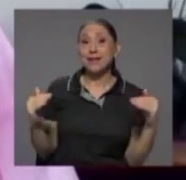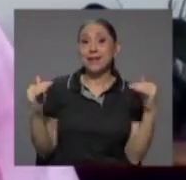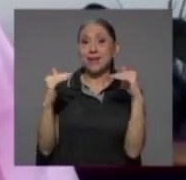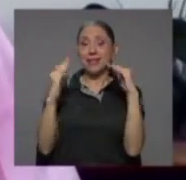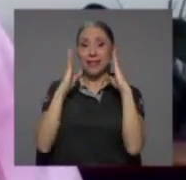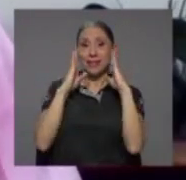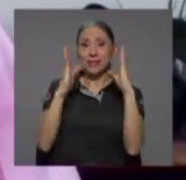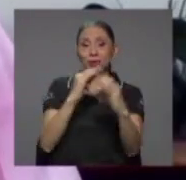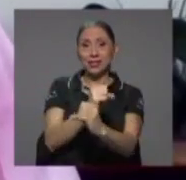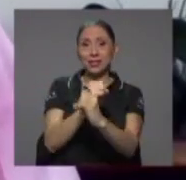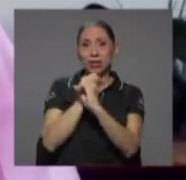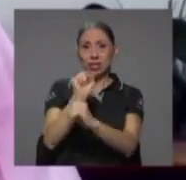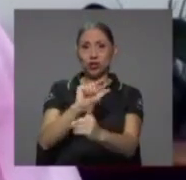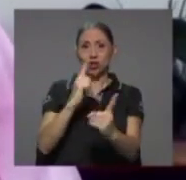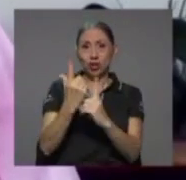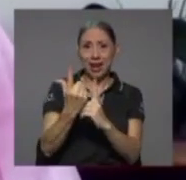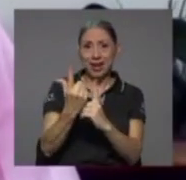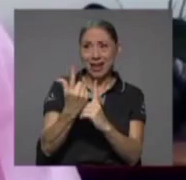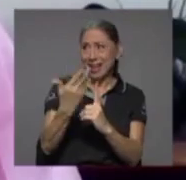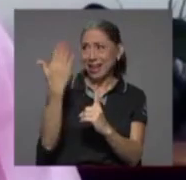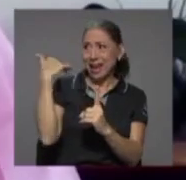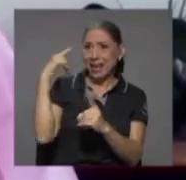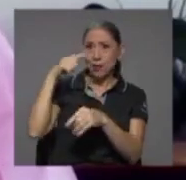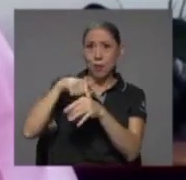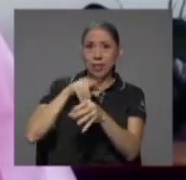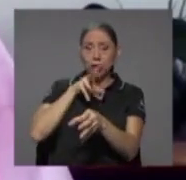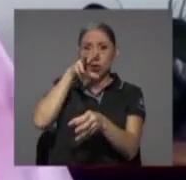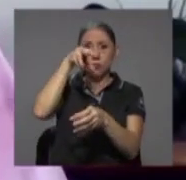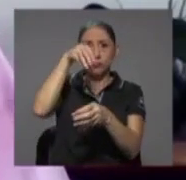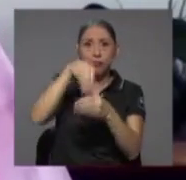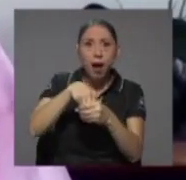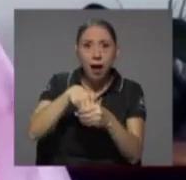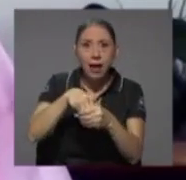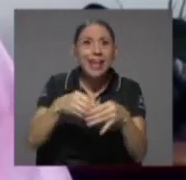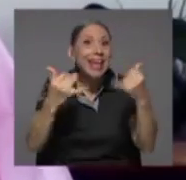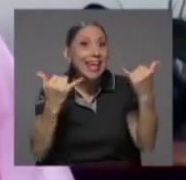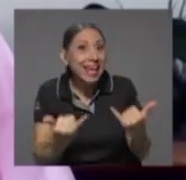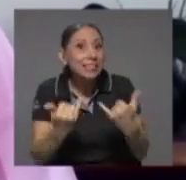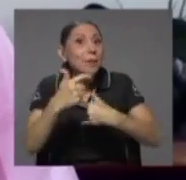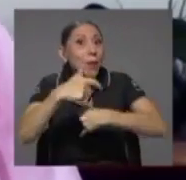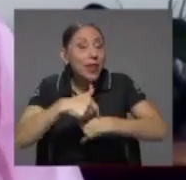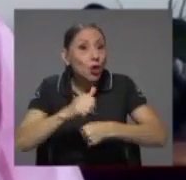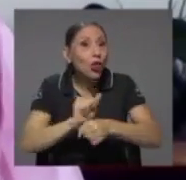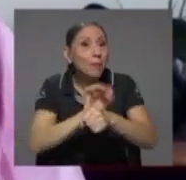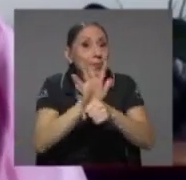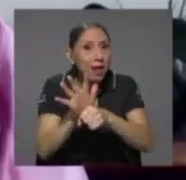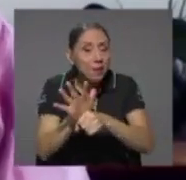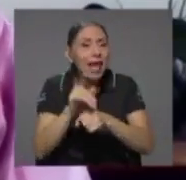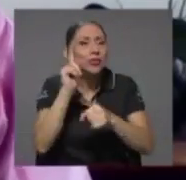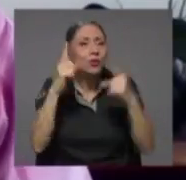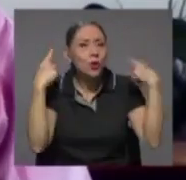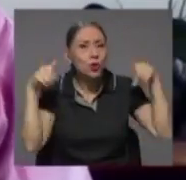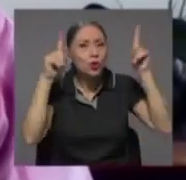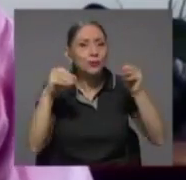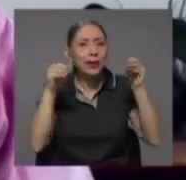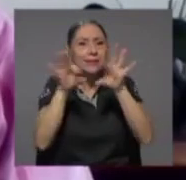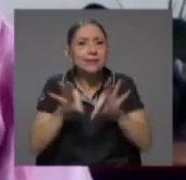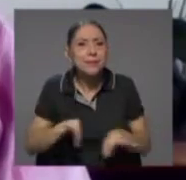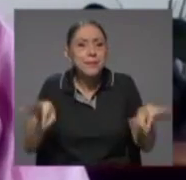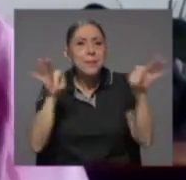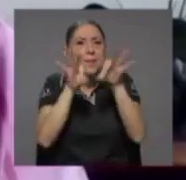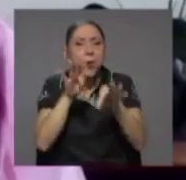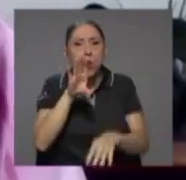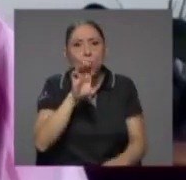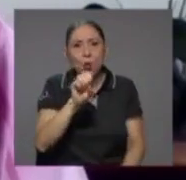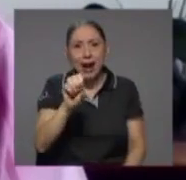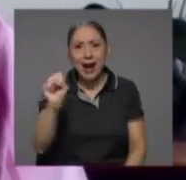social fue en aquel momento y ha sido en este instante de pandemia uno de los logros más importantes de la caja una